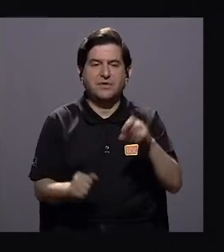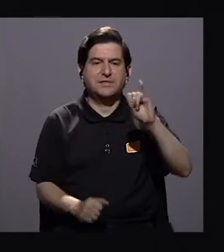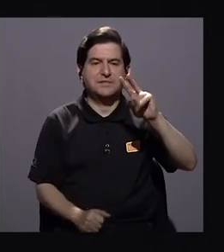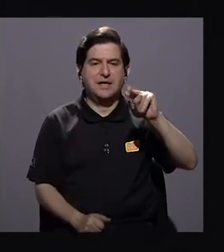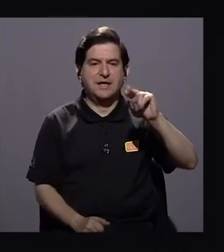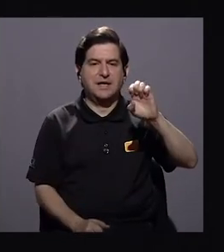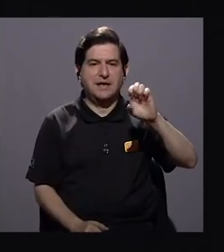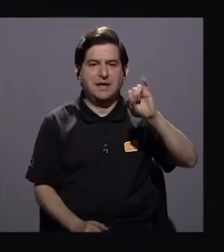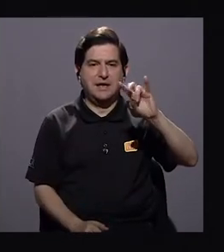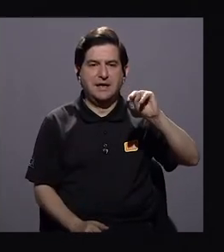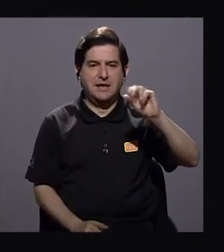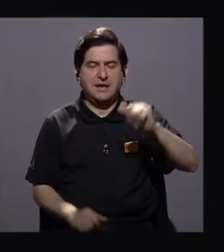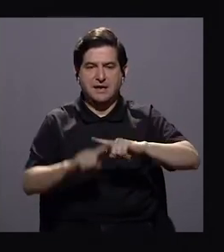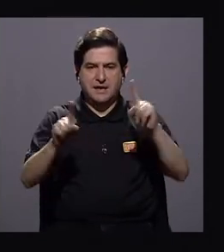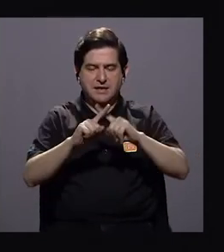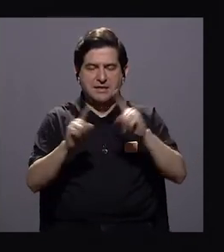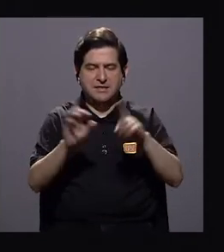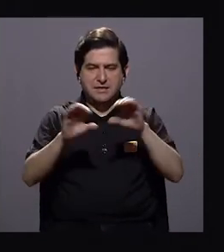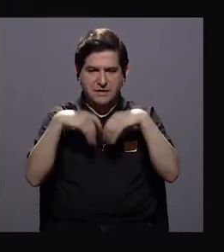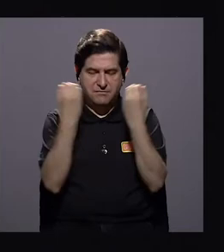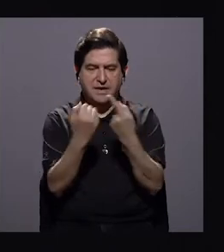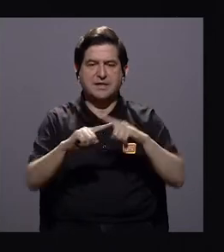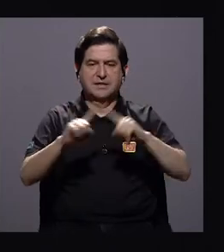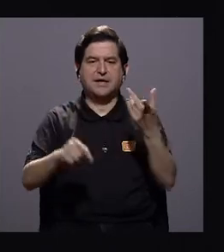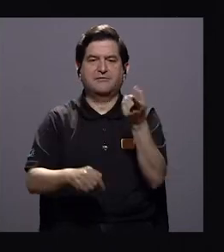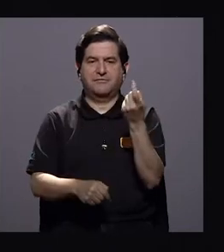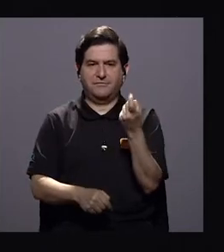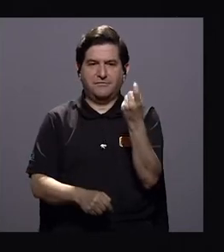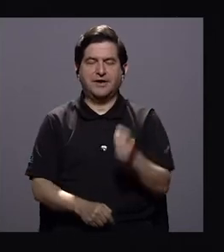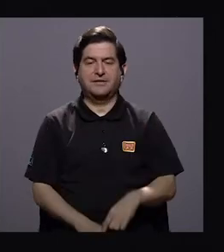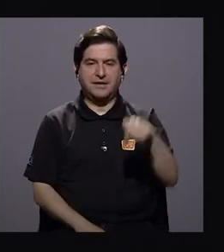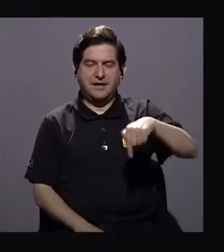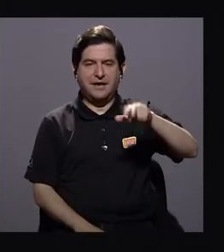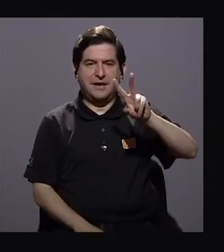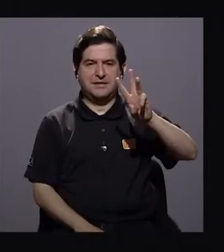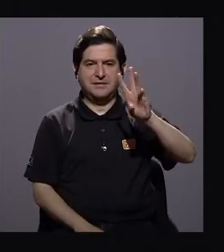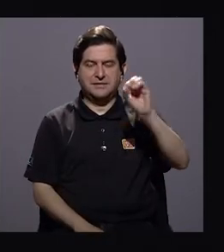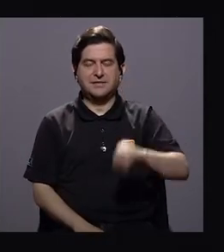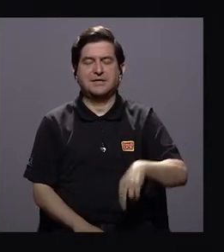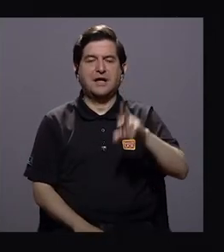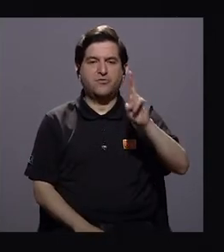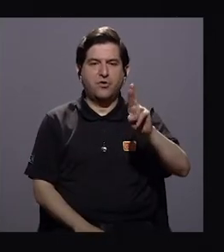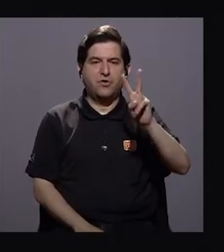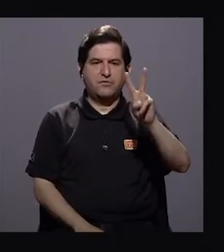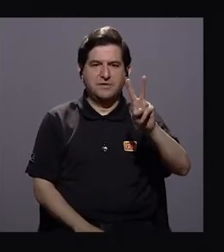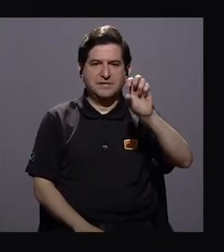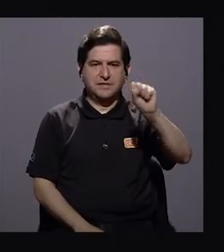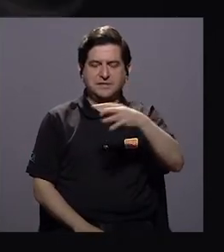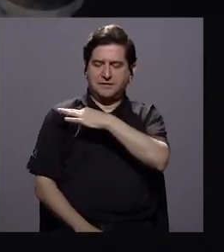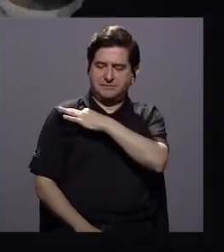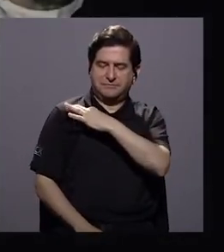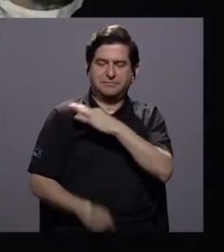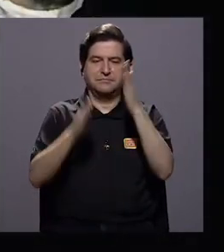INEINA, con diferentes organizaciones, pero que todavía queda mucho pendiente. Estamos en 360 con don Rodolfo Vicente Salazar.